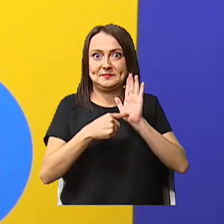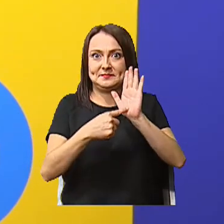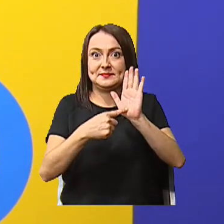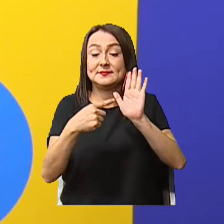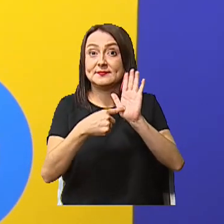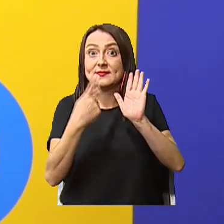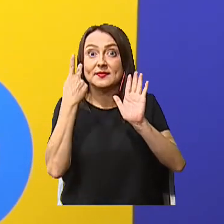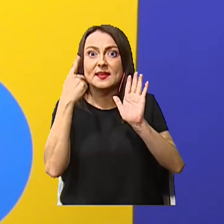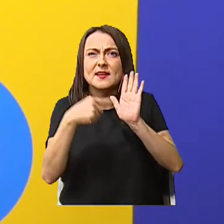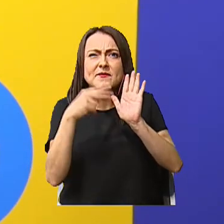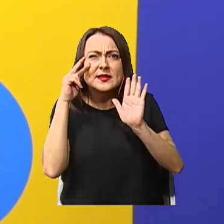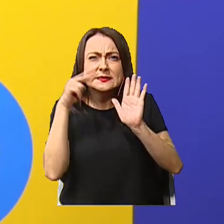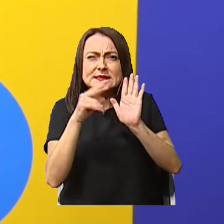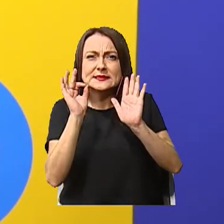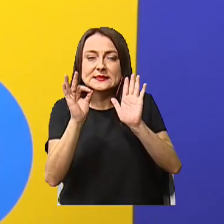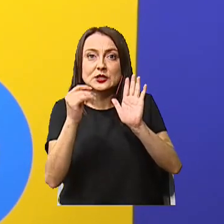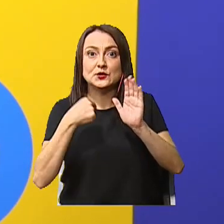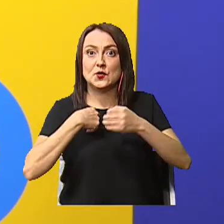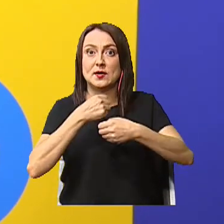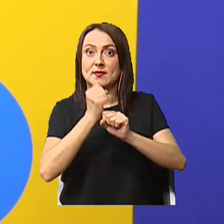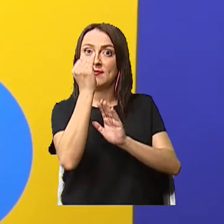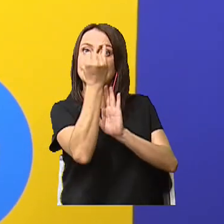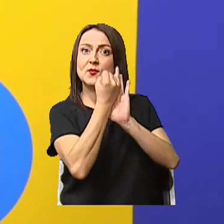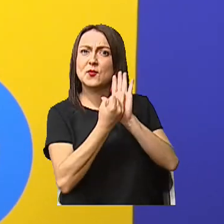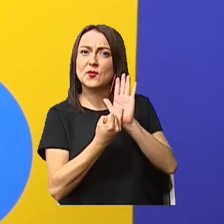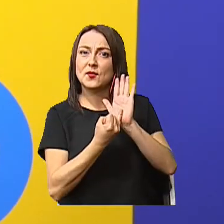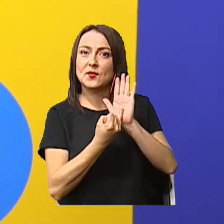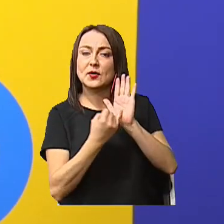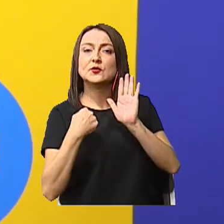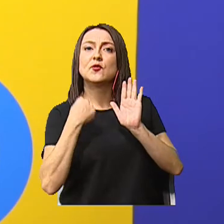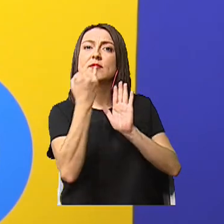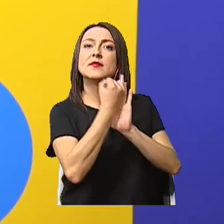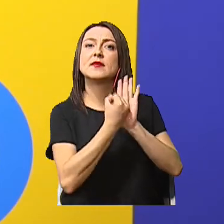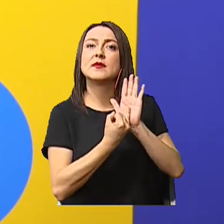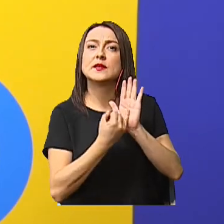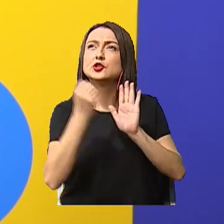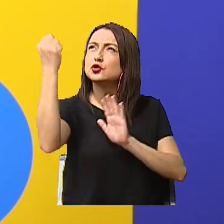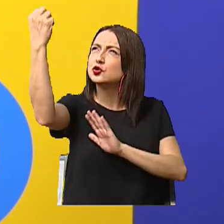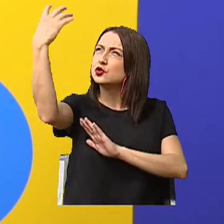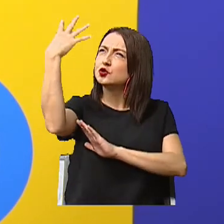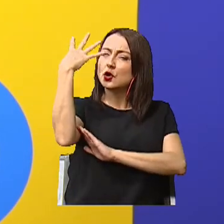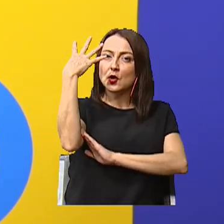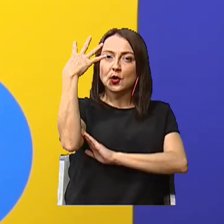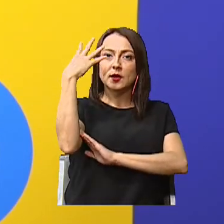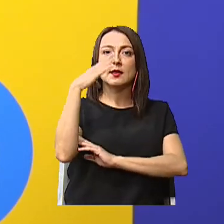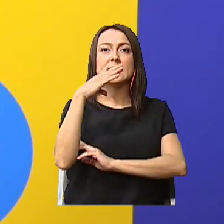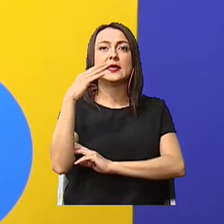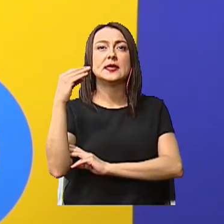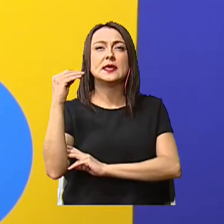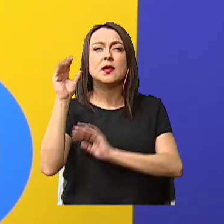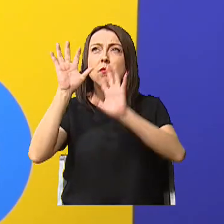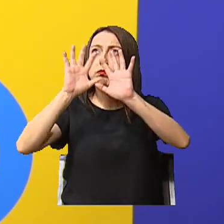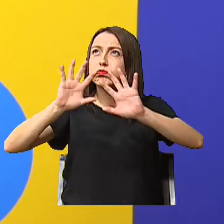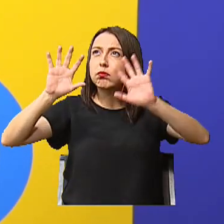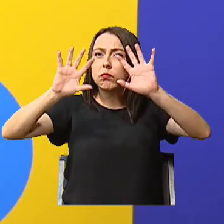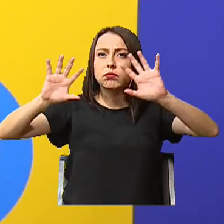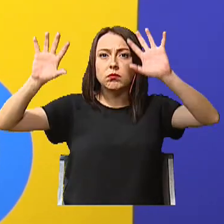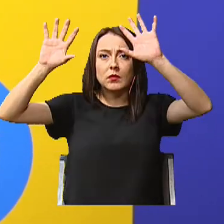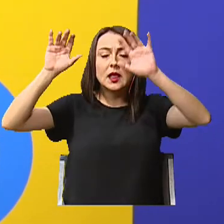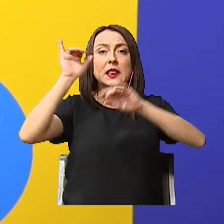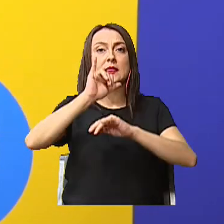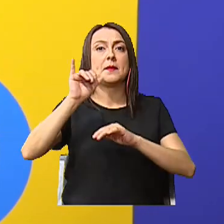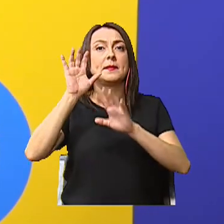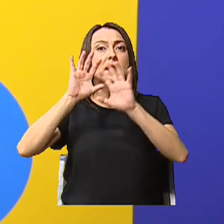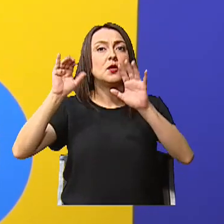caso Observen Yo hice un dibujo Dibujé el sol Y dibujé una nube También le